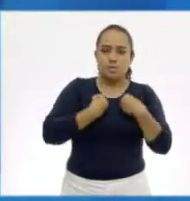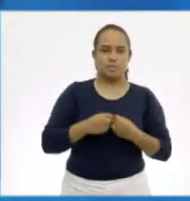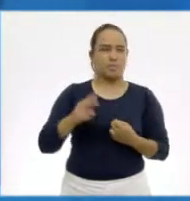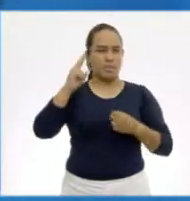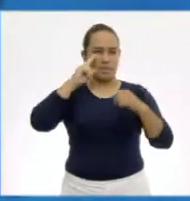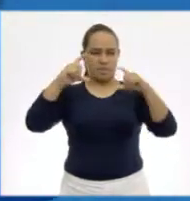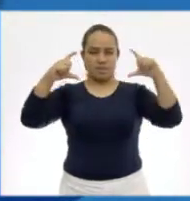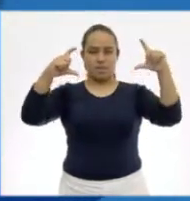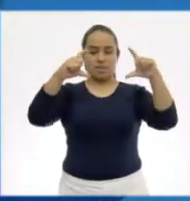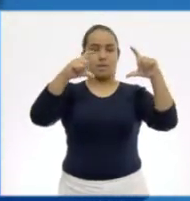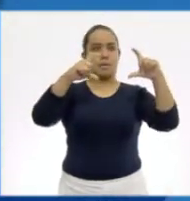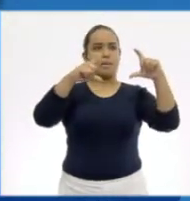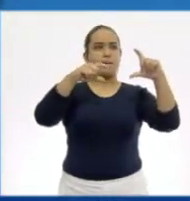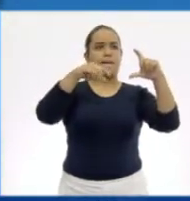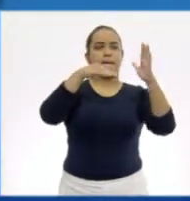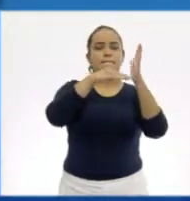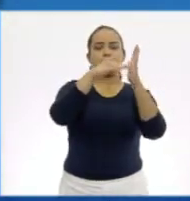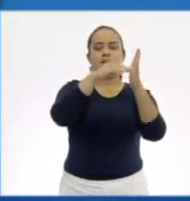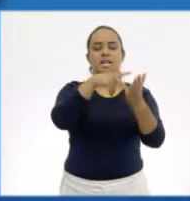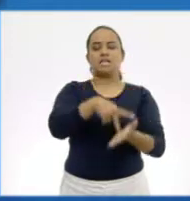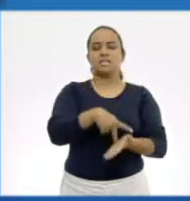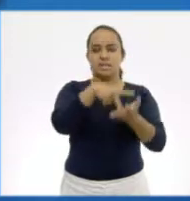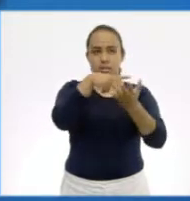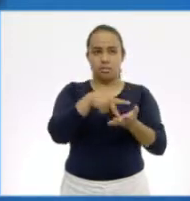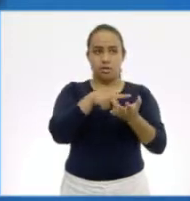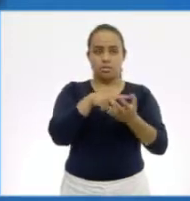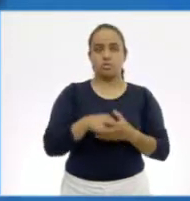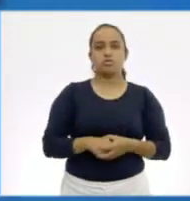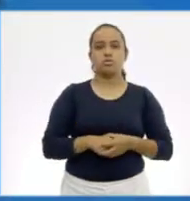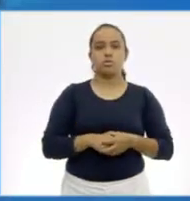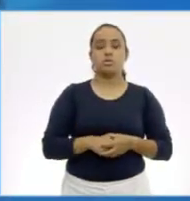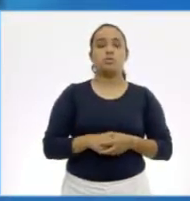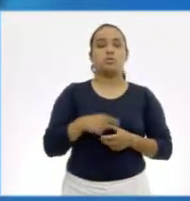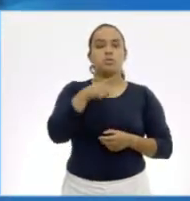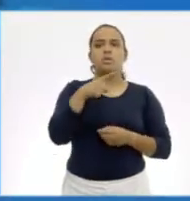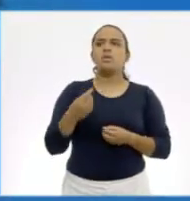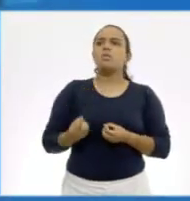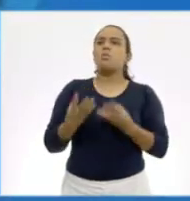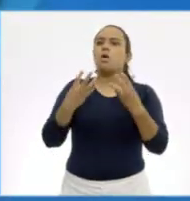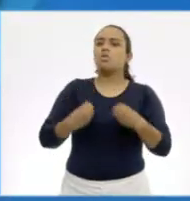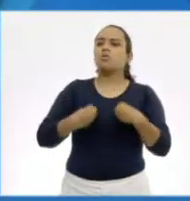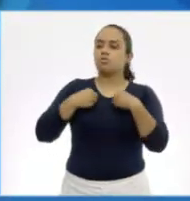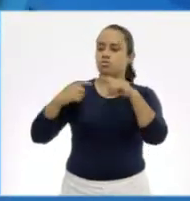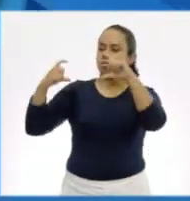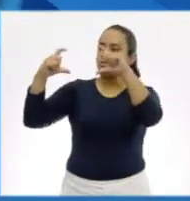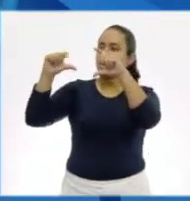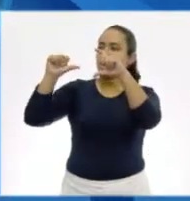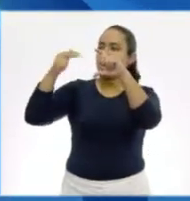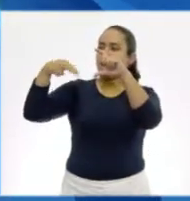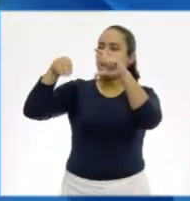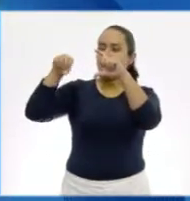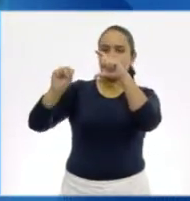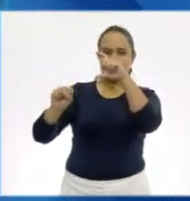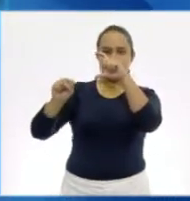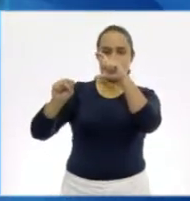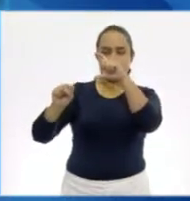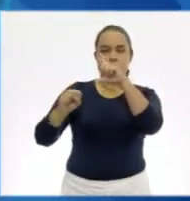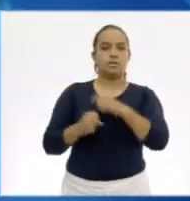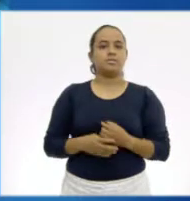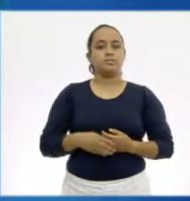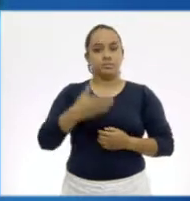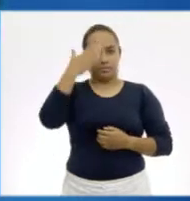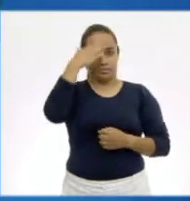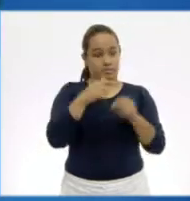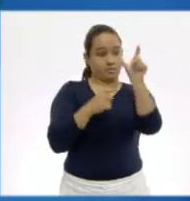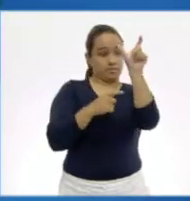paréntesis aparecen miles de kilogramos. Y en puede llegar a vivir, entre paréntesis aparecen años. Entonces, sabemos que